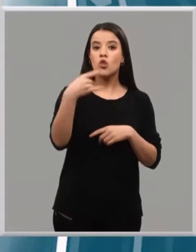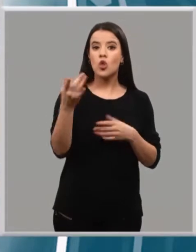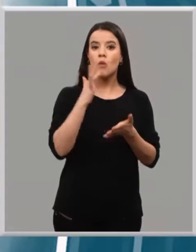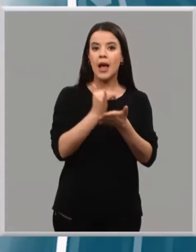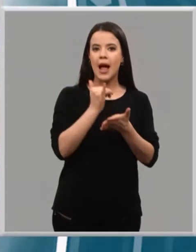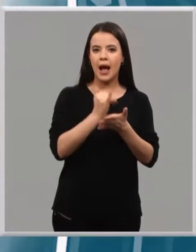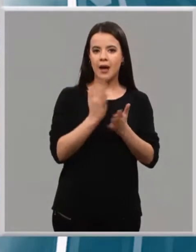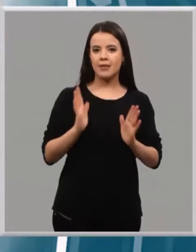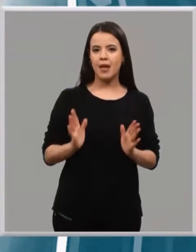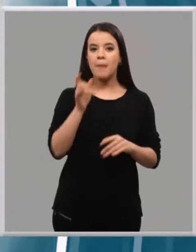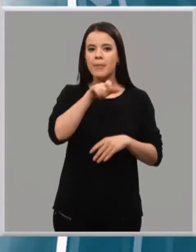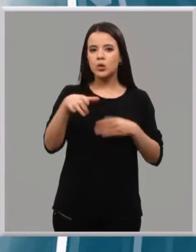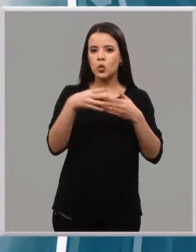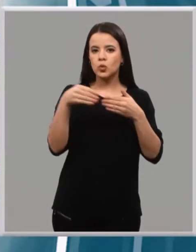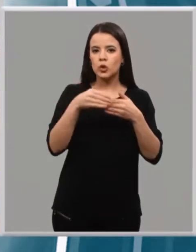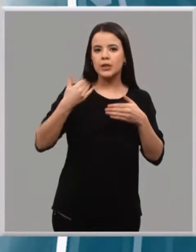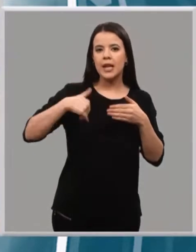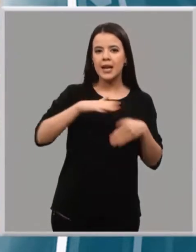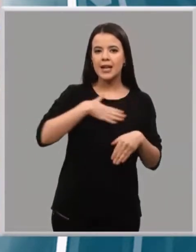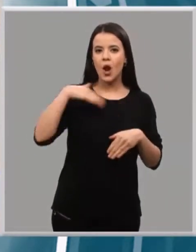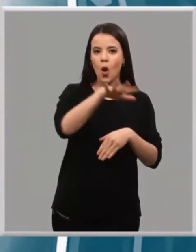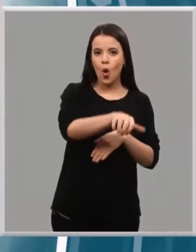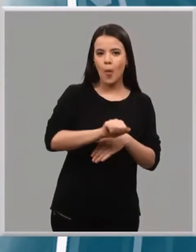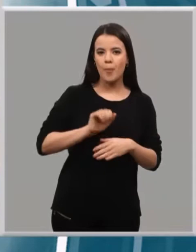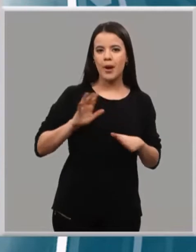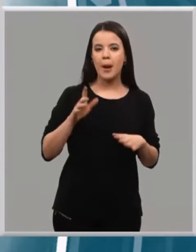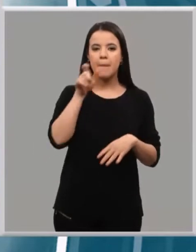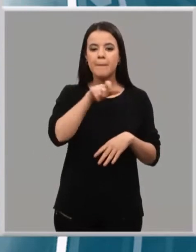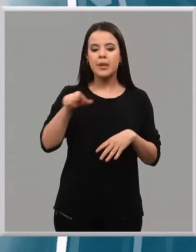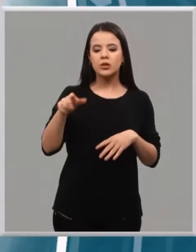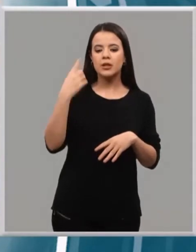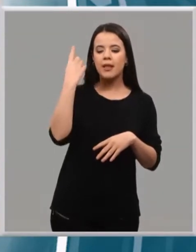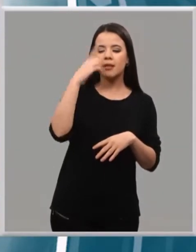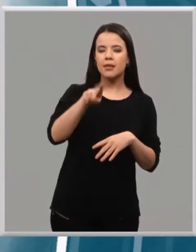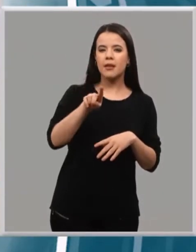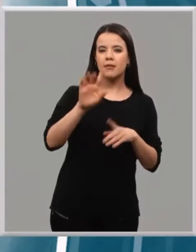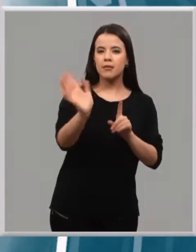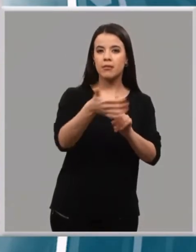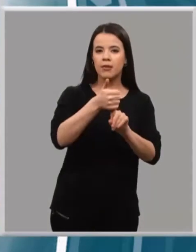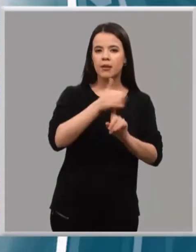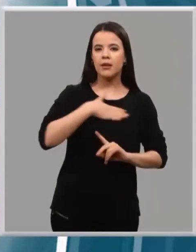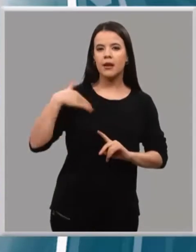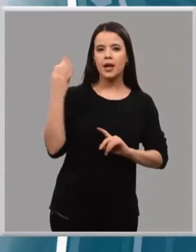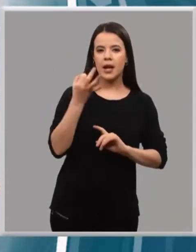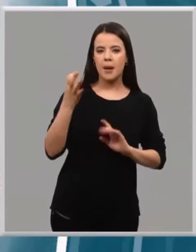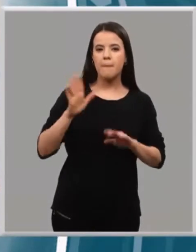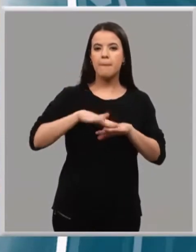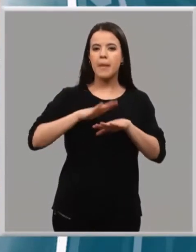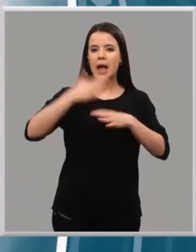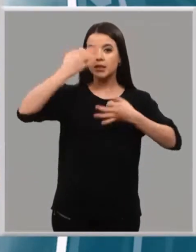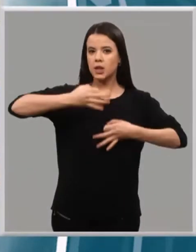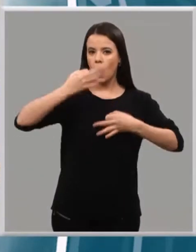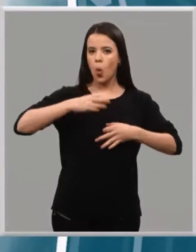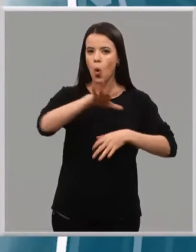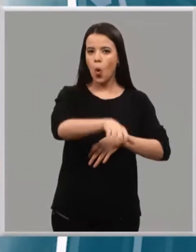consumidor ya los busca. Además la persona que viene buscándolos ya sabe a que se va a enfrentar. Para estar seguros de que hacemos una buena compra,